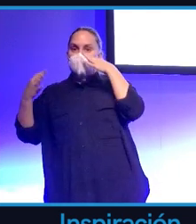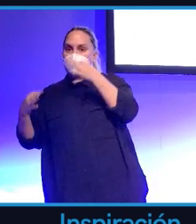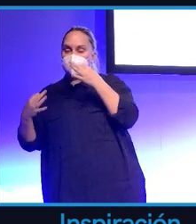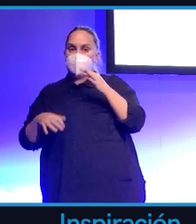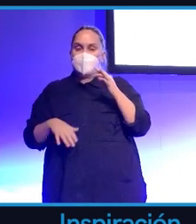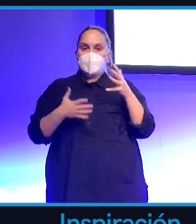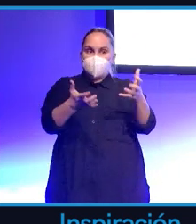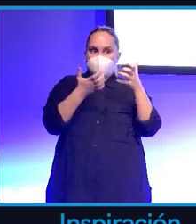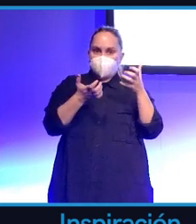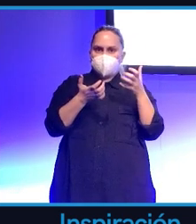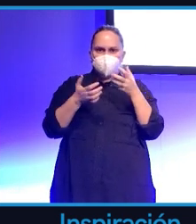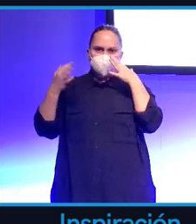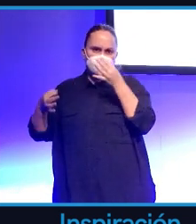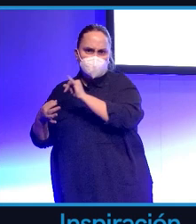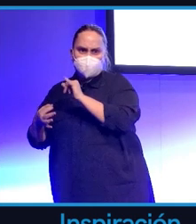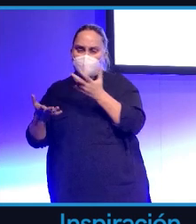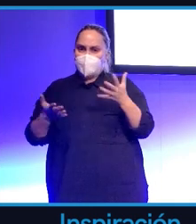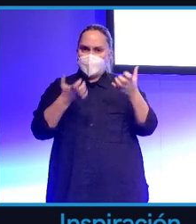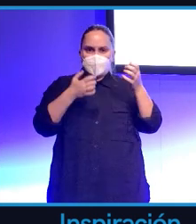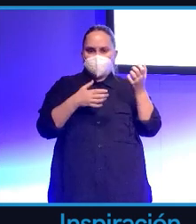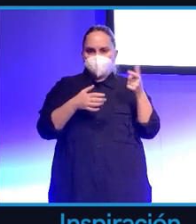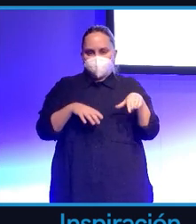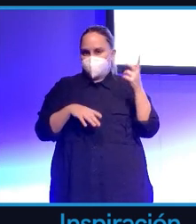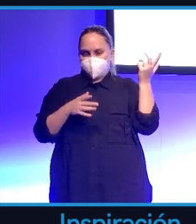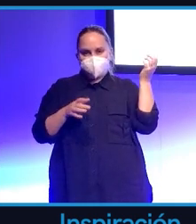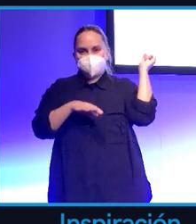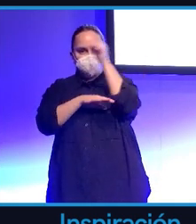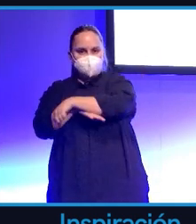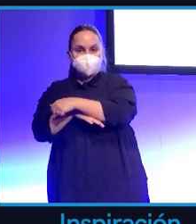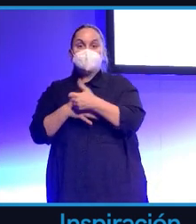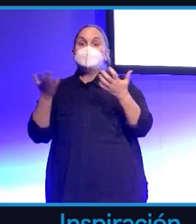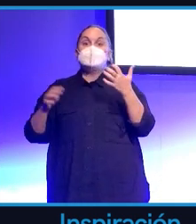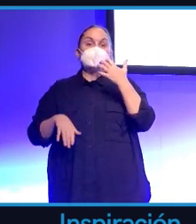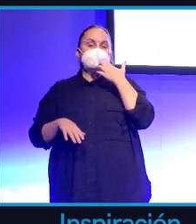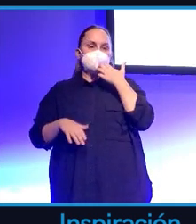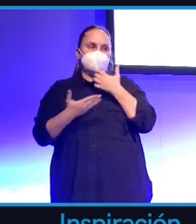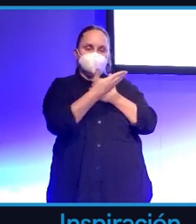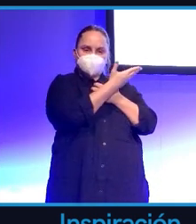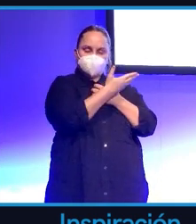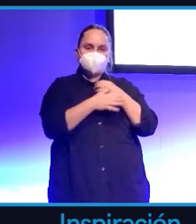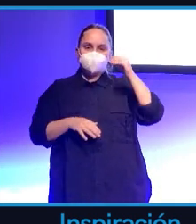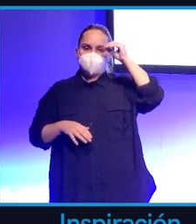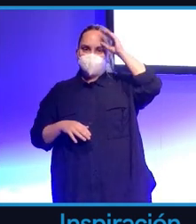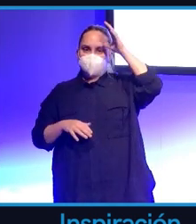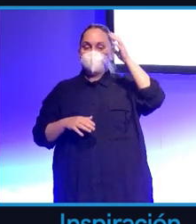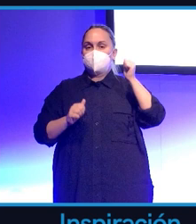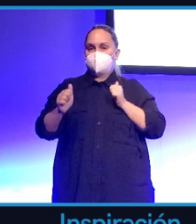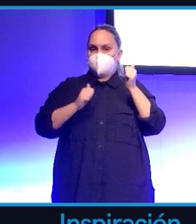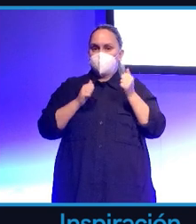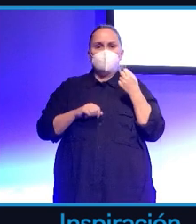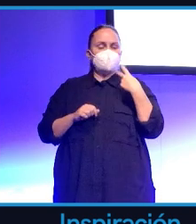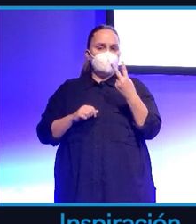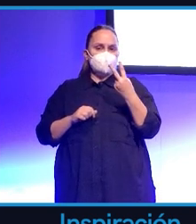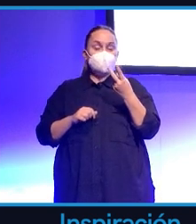que los hay. Entonces, aquí les pongo un ejemplo de inteligencia artificial actual. Son dos inteligencias artificiales